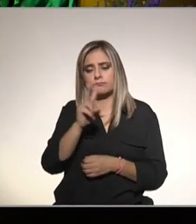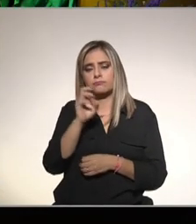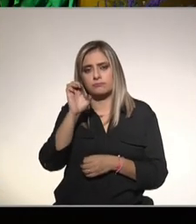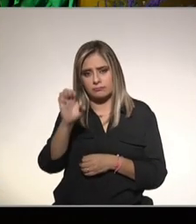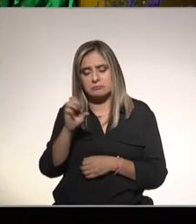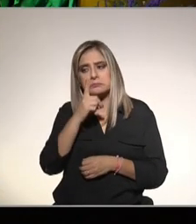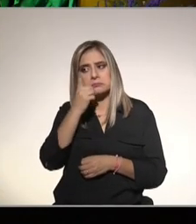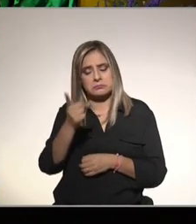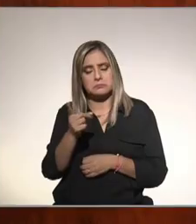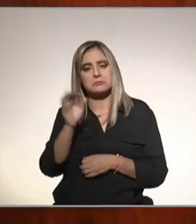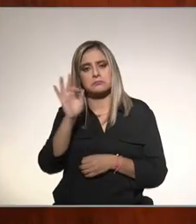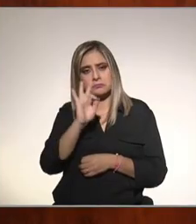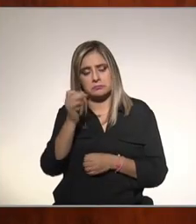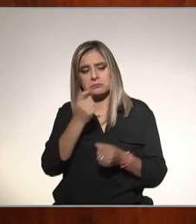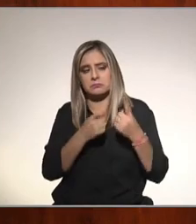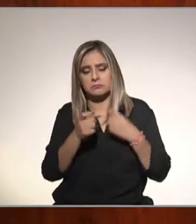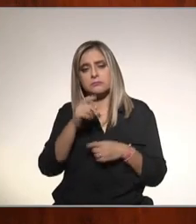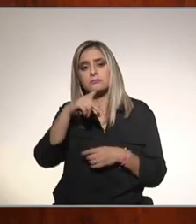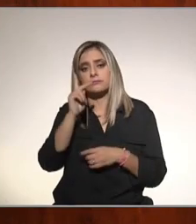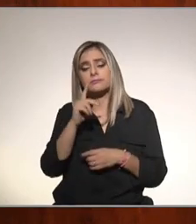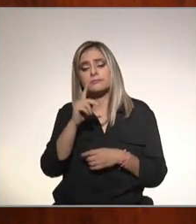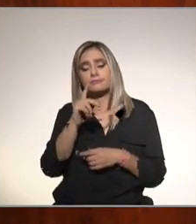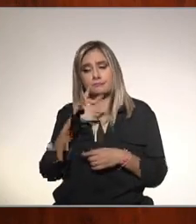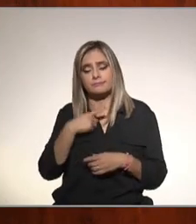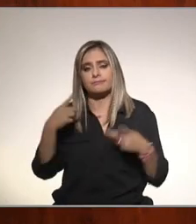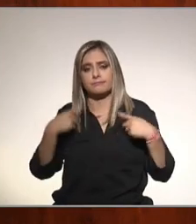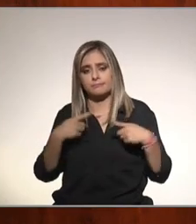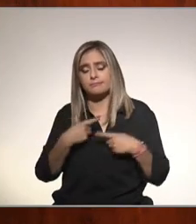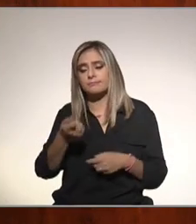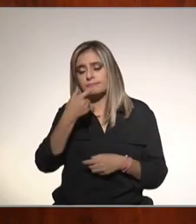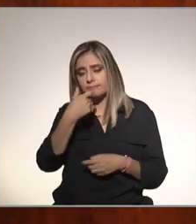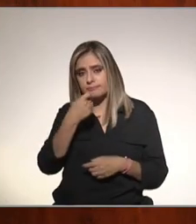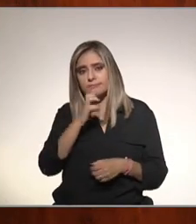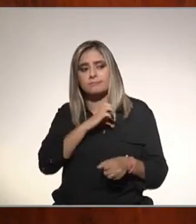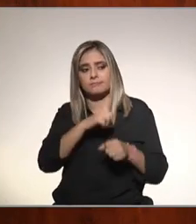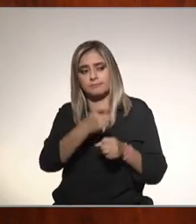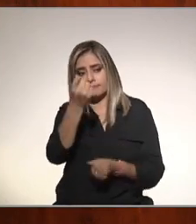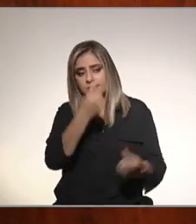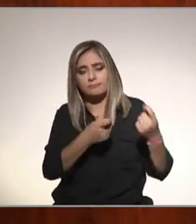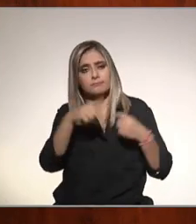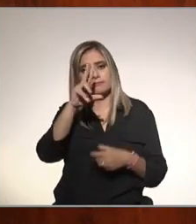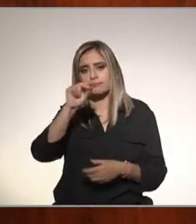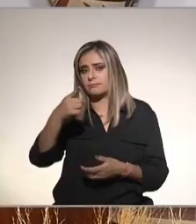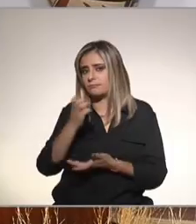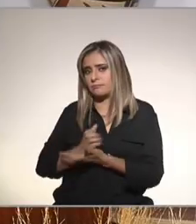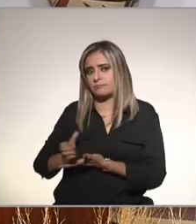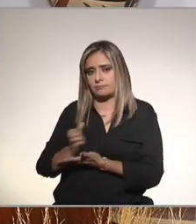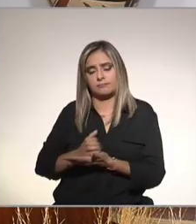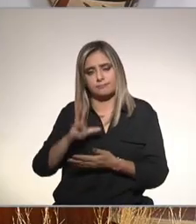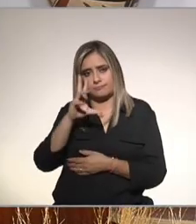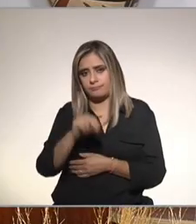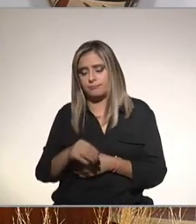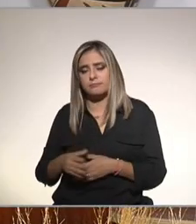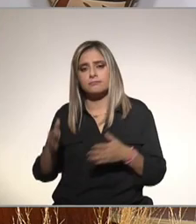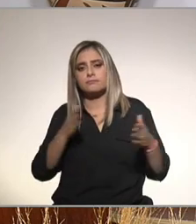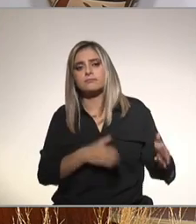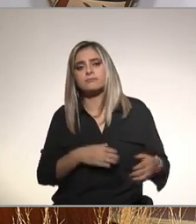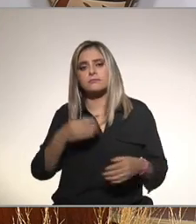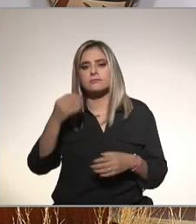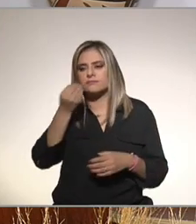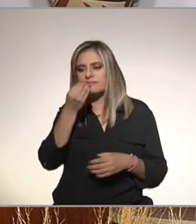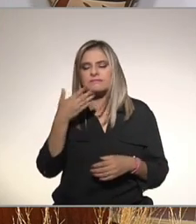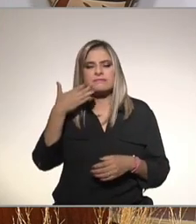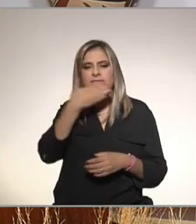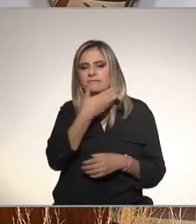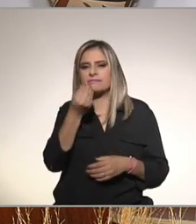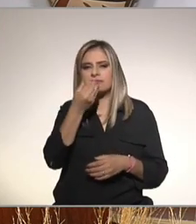pero en ciertos pacientes bajo ciertas circunstancias y no te lo curan no lo debe tomar todo mundo ¿el ayuno intermitente funciona para el